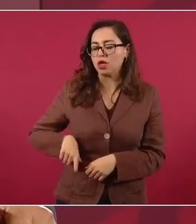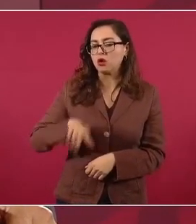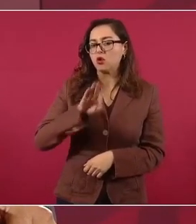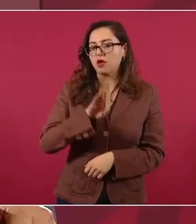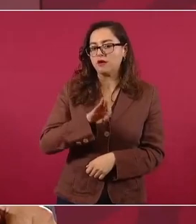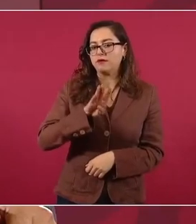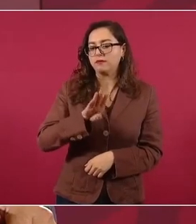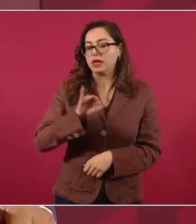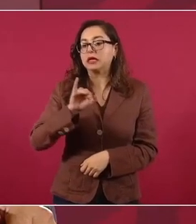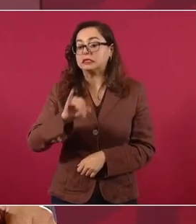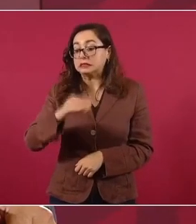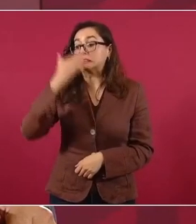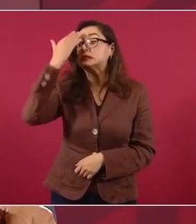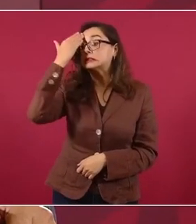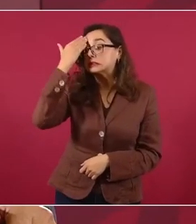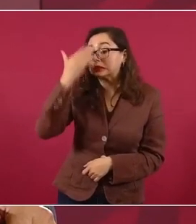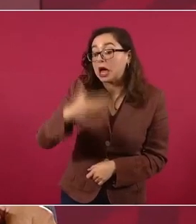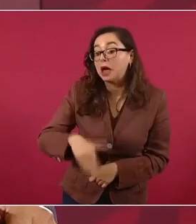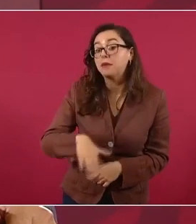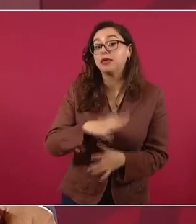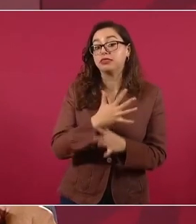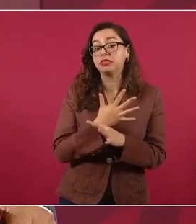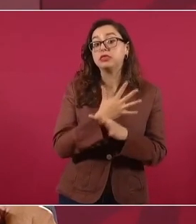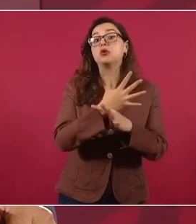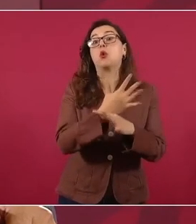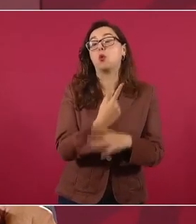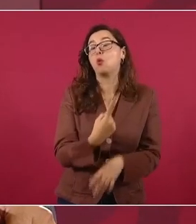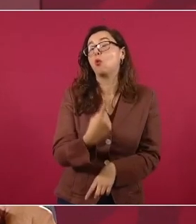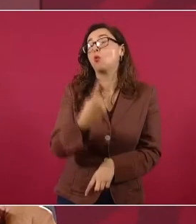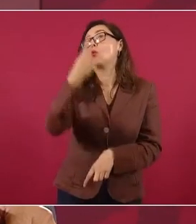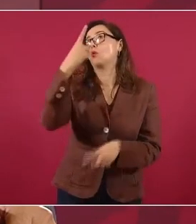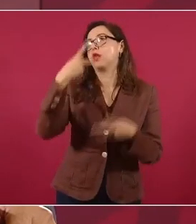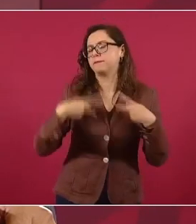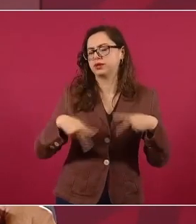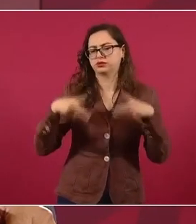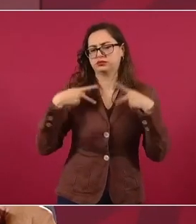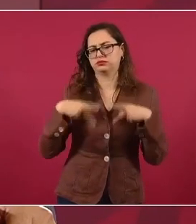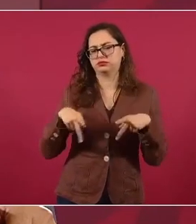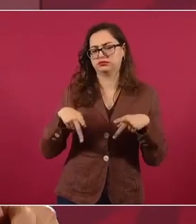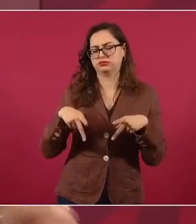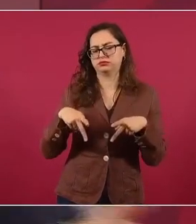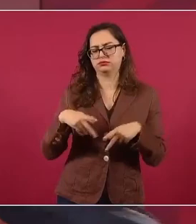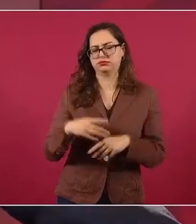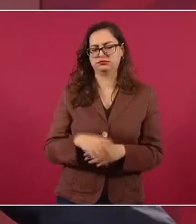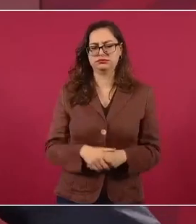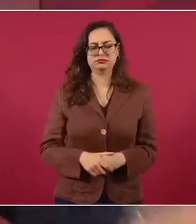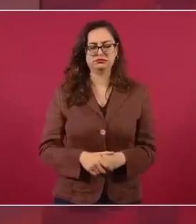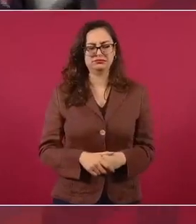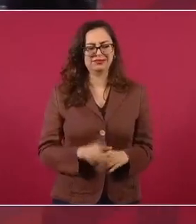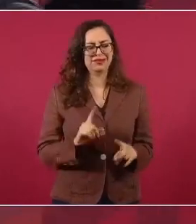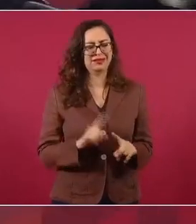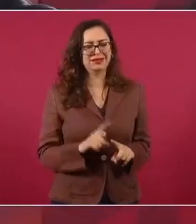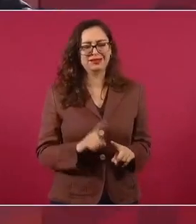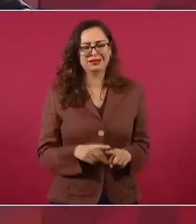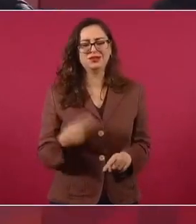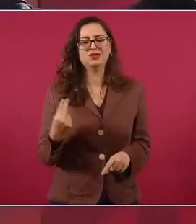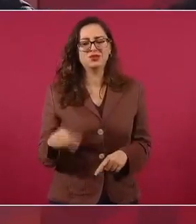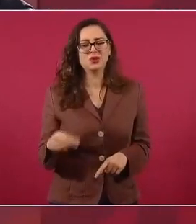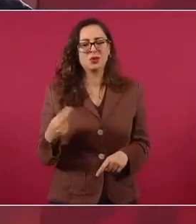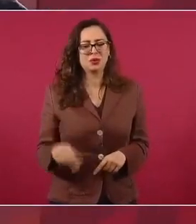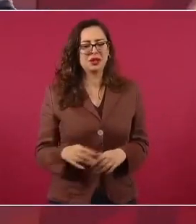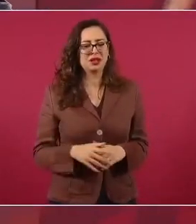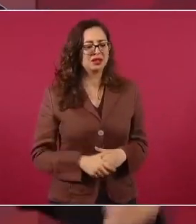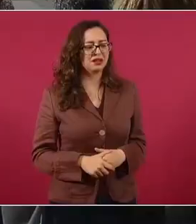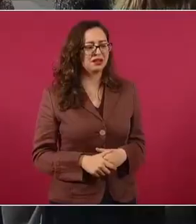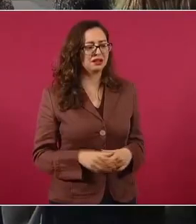es como lo de las fuentes